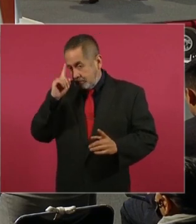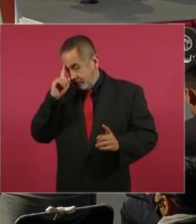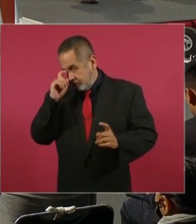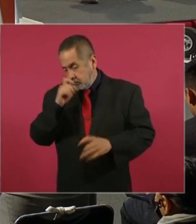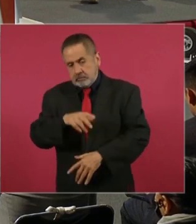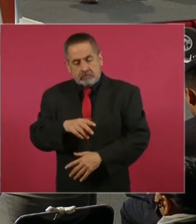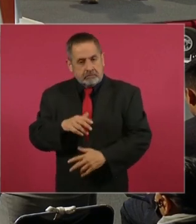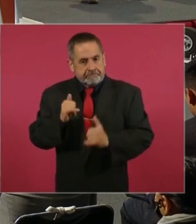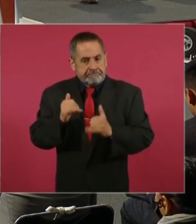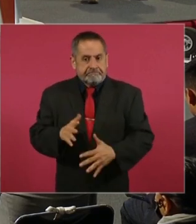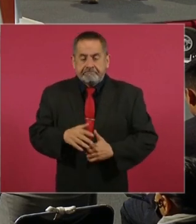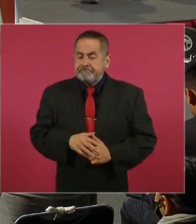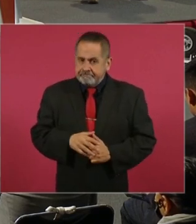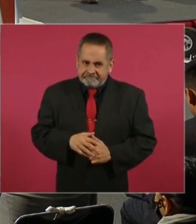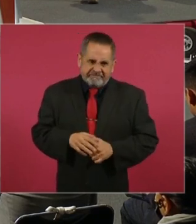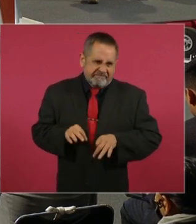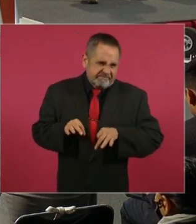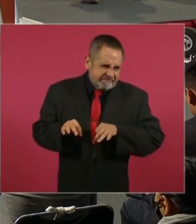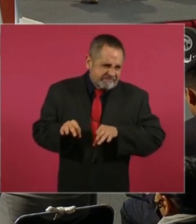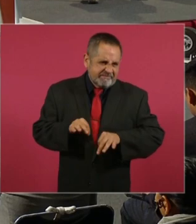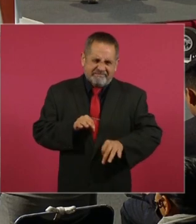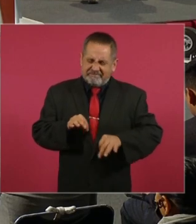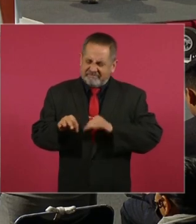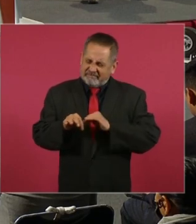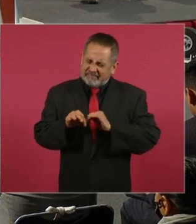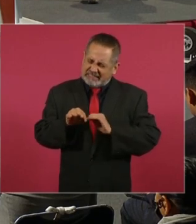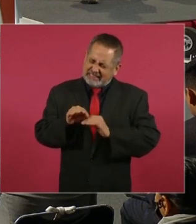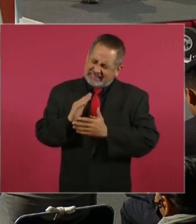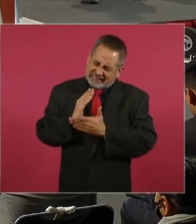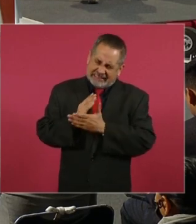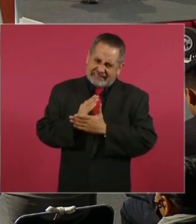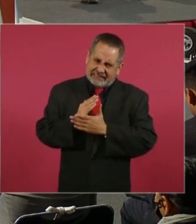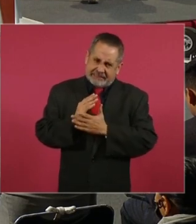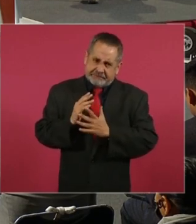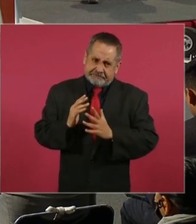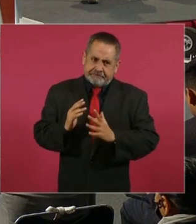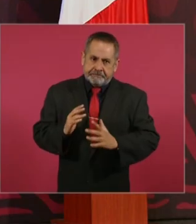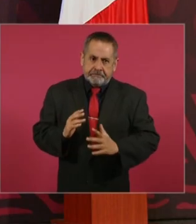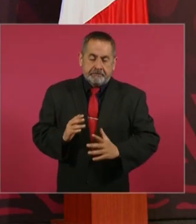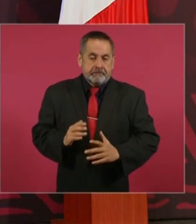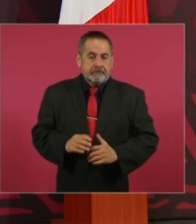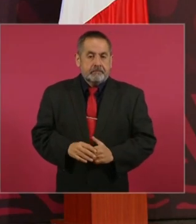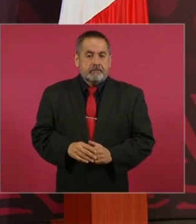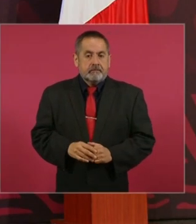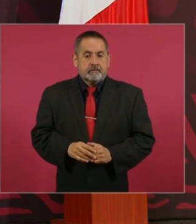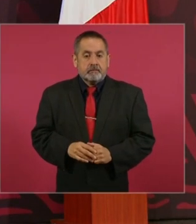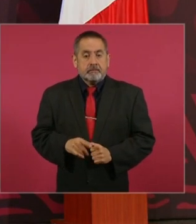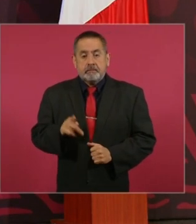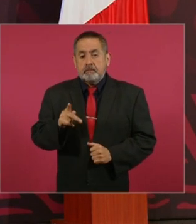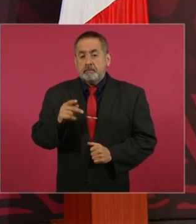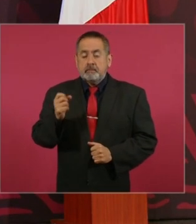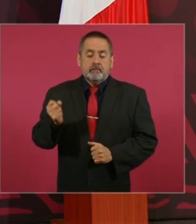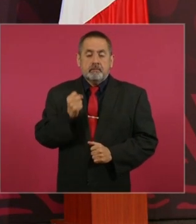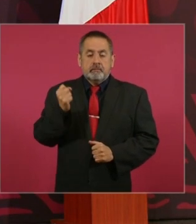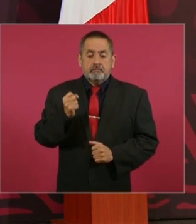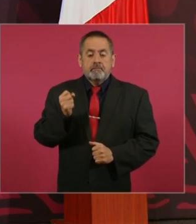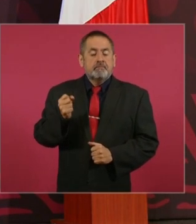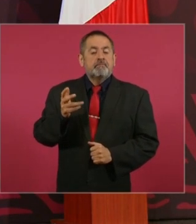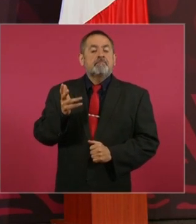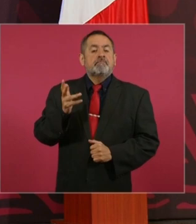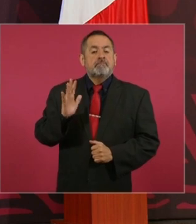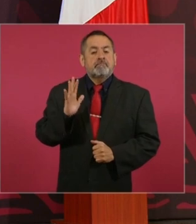y afortunadamente ya.